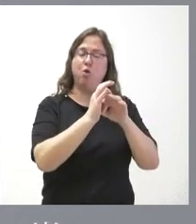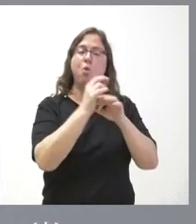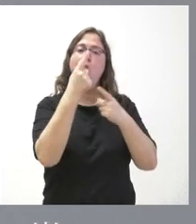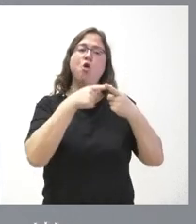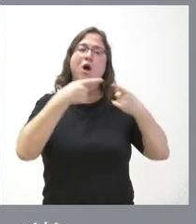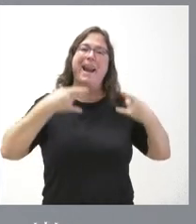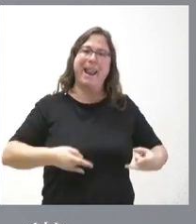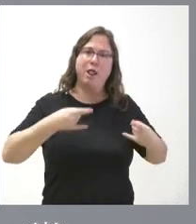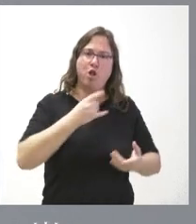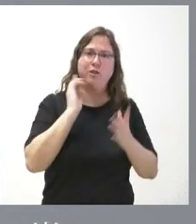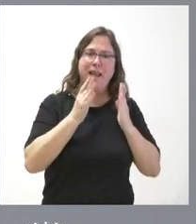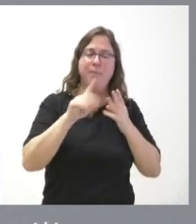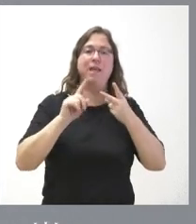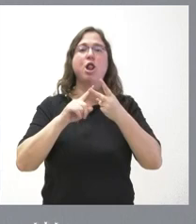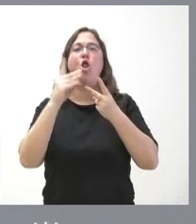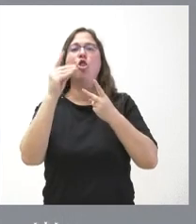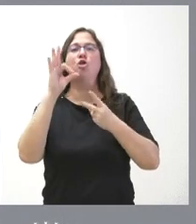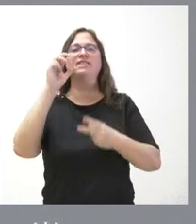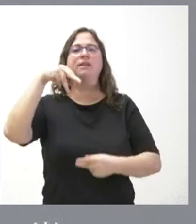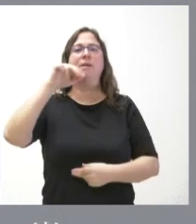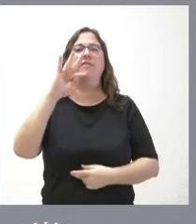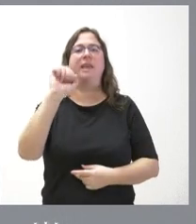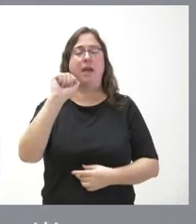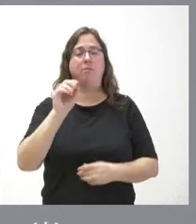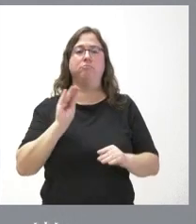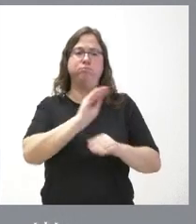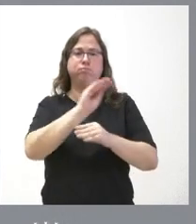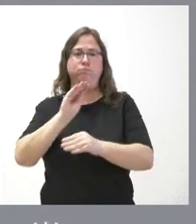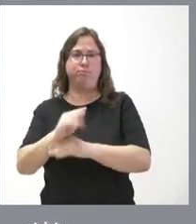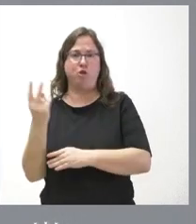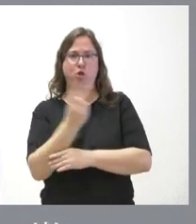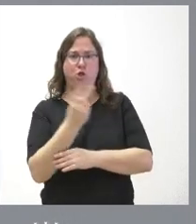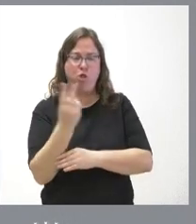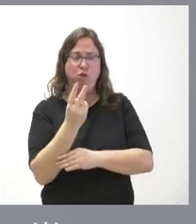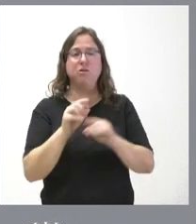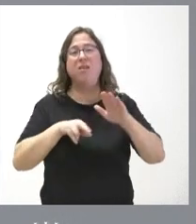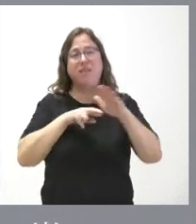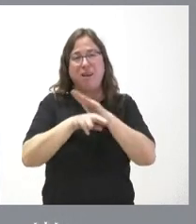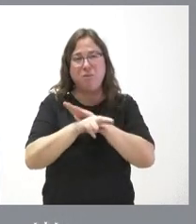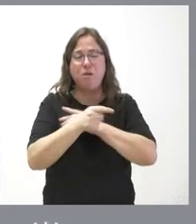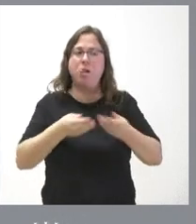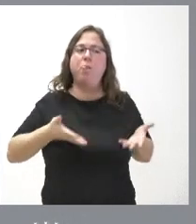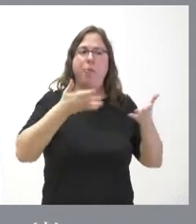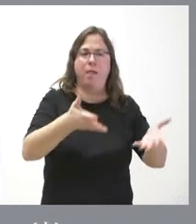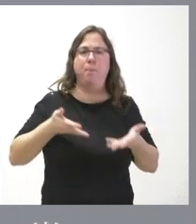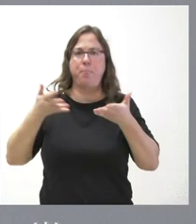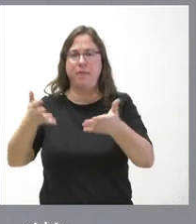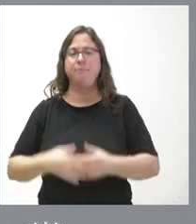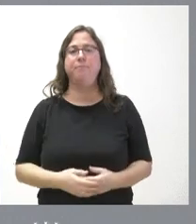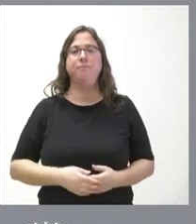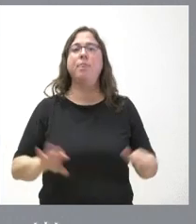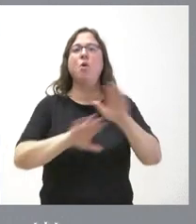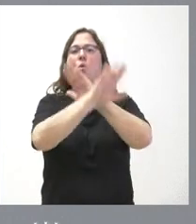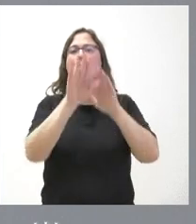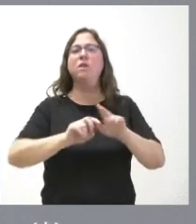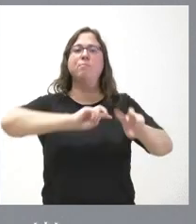y el ciclo de dosimetría y se les dota, por tanto, con esta inversión de todas las herramientas disponibles. Y, finalmente, se